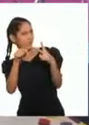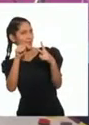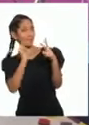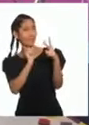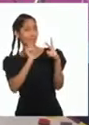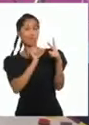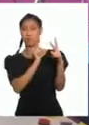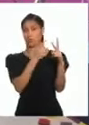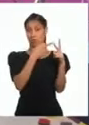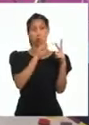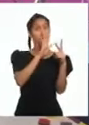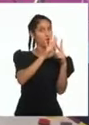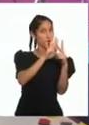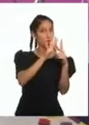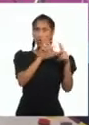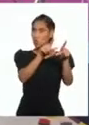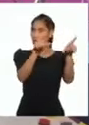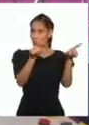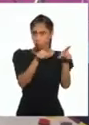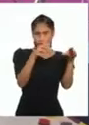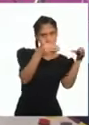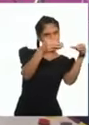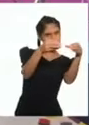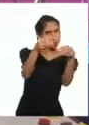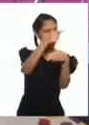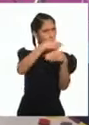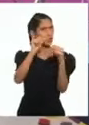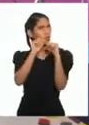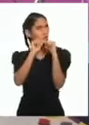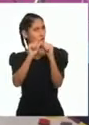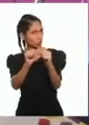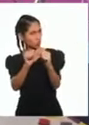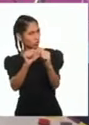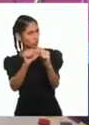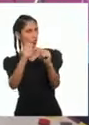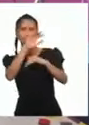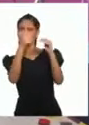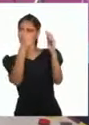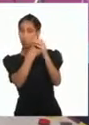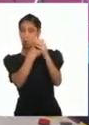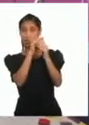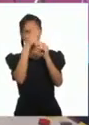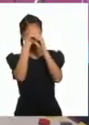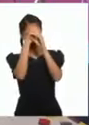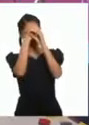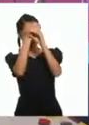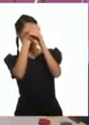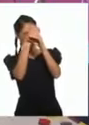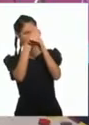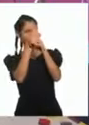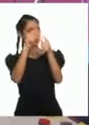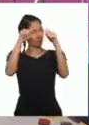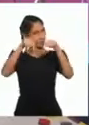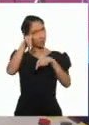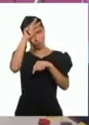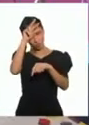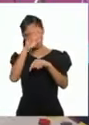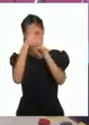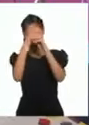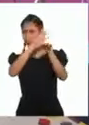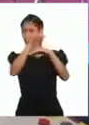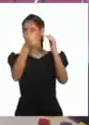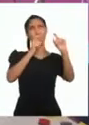comunidades, porque mantienen vivos sus saberes tradicionales y de nuestra nación. Y